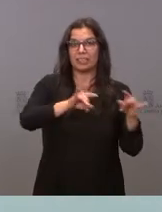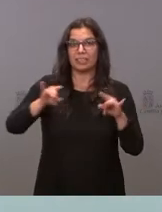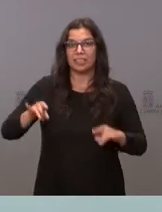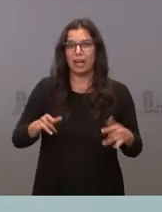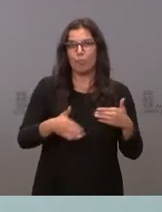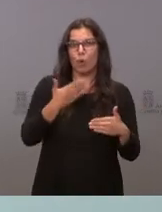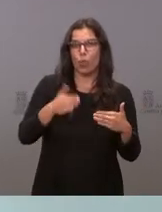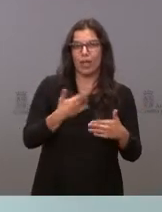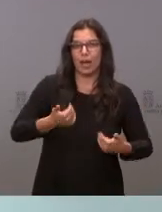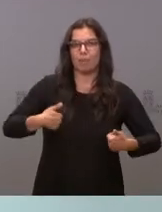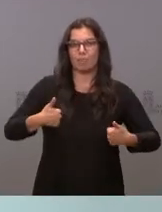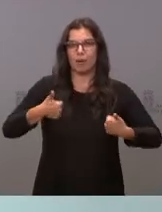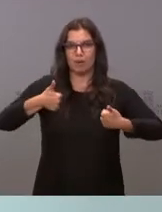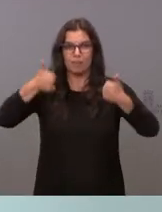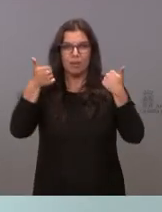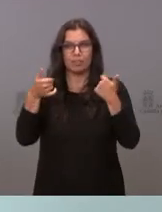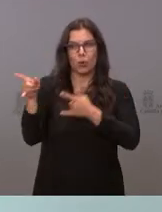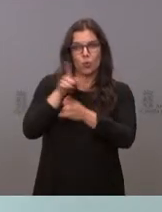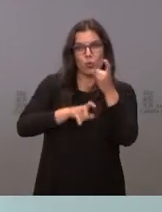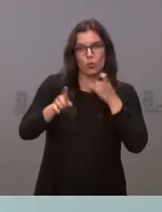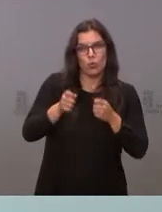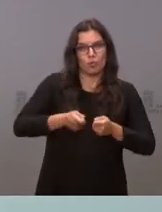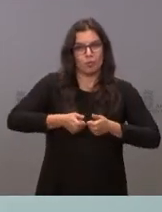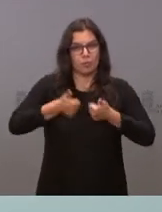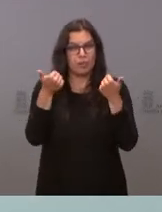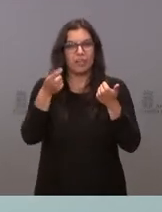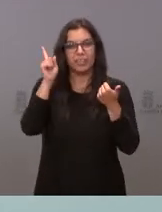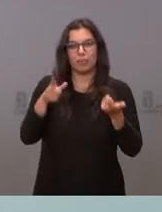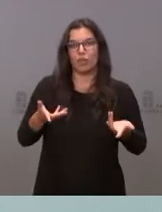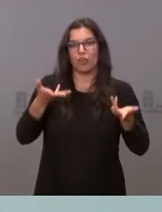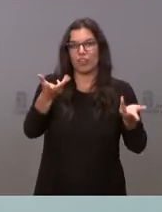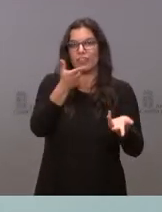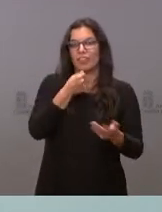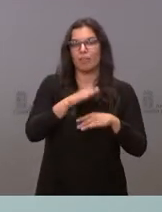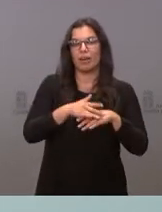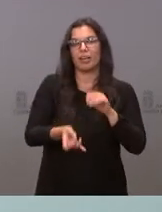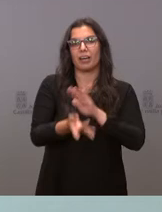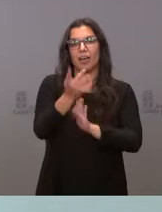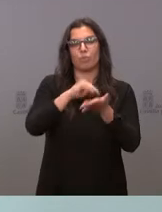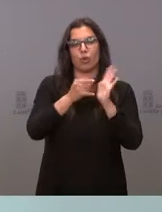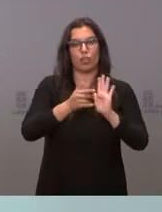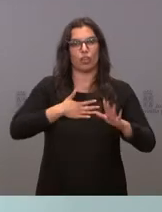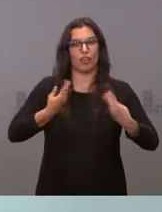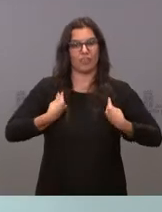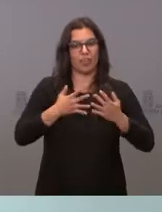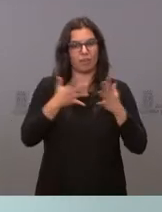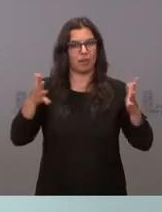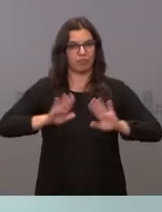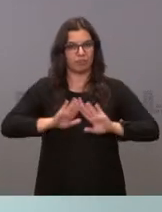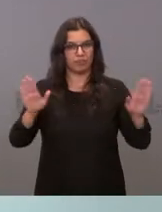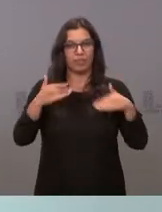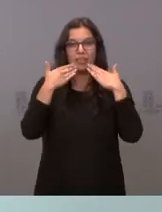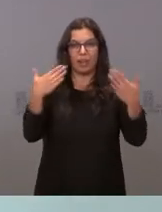más moderna y atractiva, y con facilidades para crear proyectos de vida. No me extiendo más, les